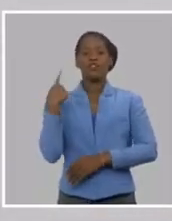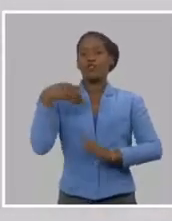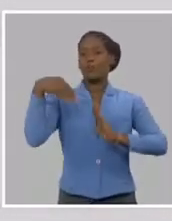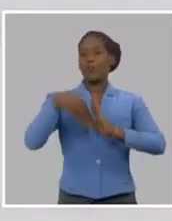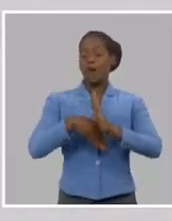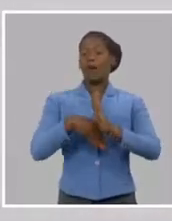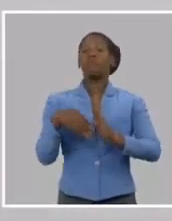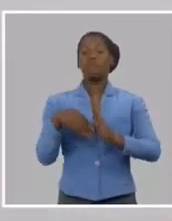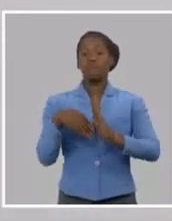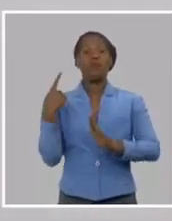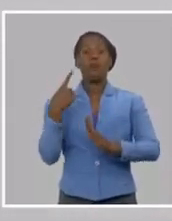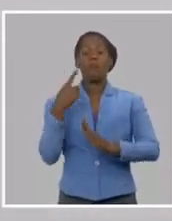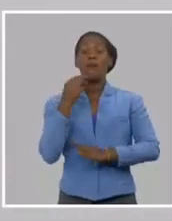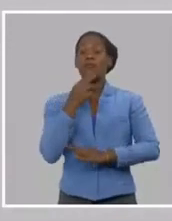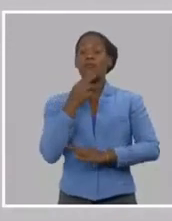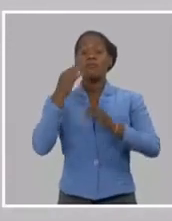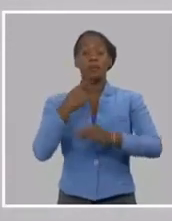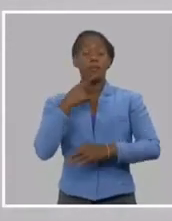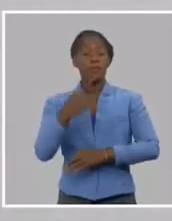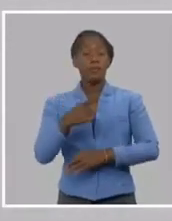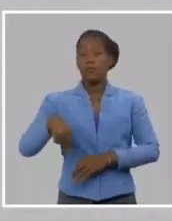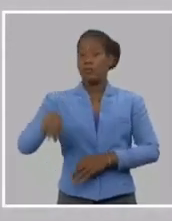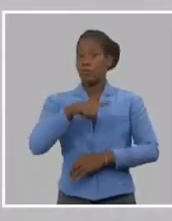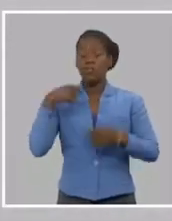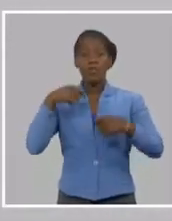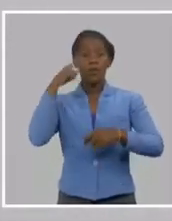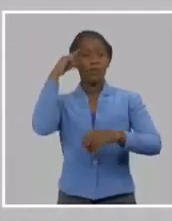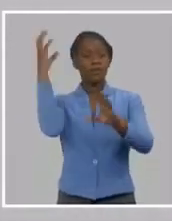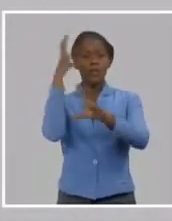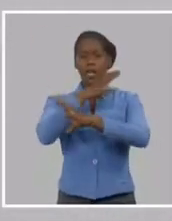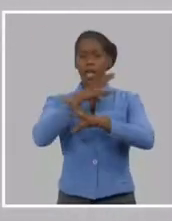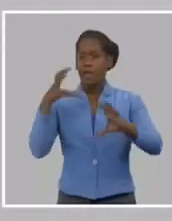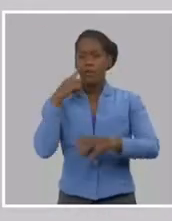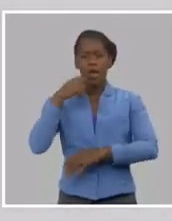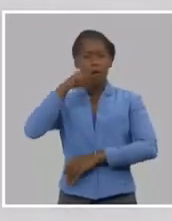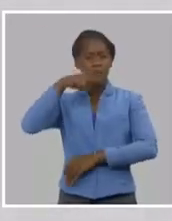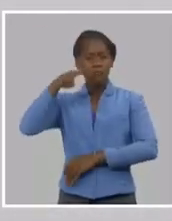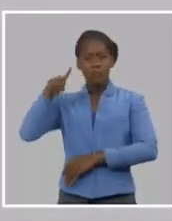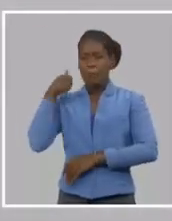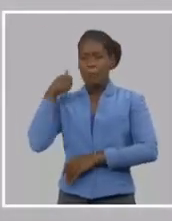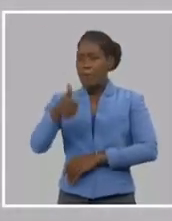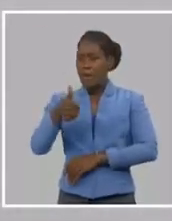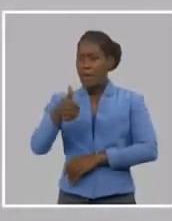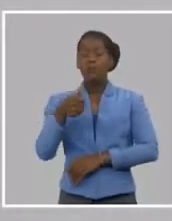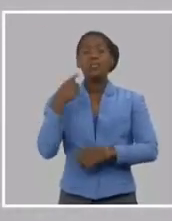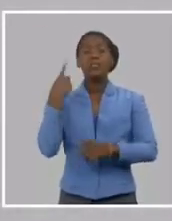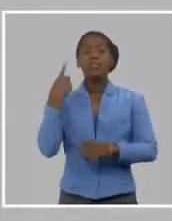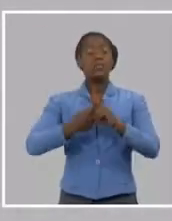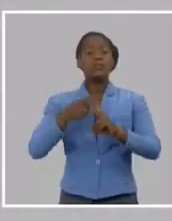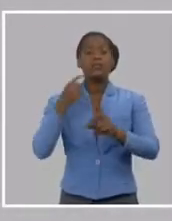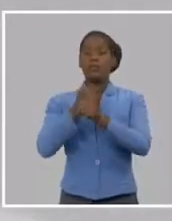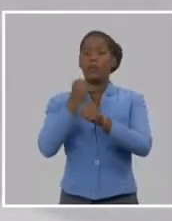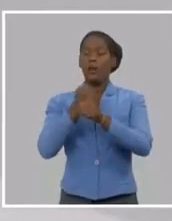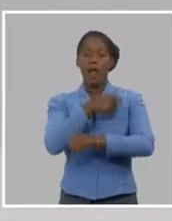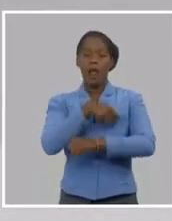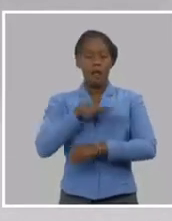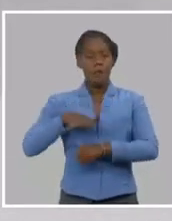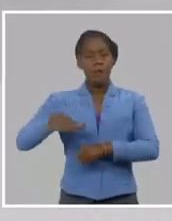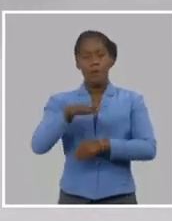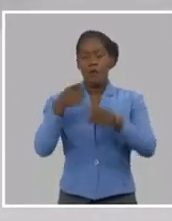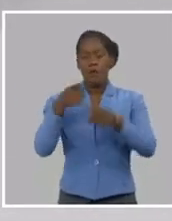apropiarse del control que ha habido todo. Y que sepamos que por encima del control que ha habido todo, no siempre